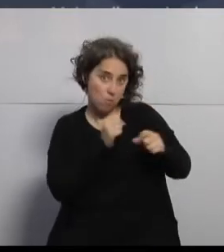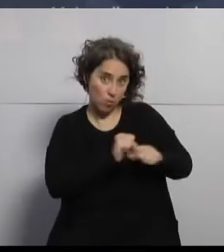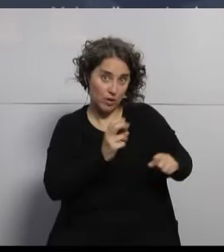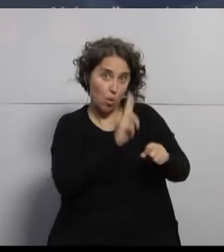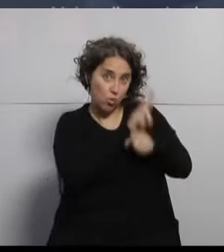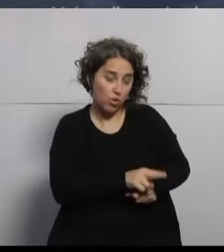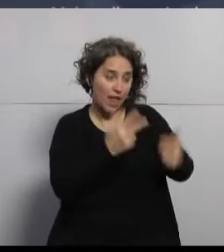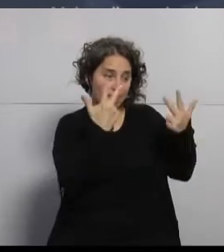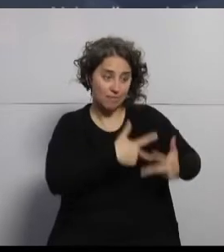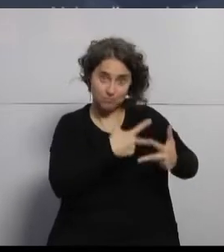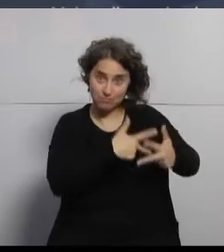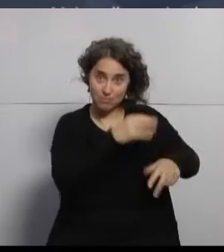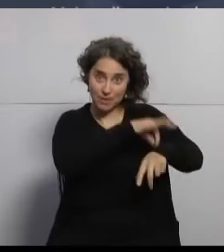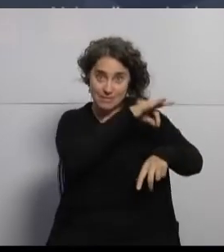¿cierto?